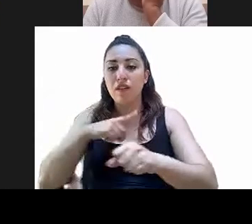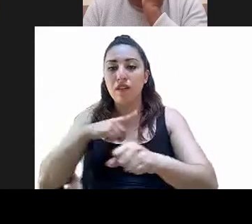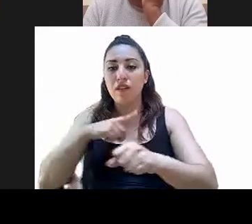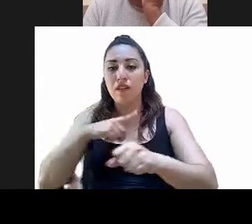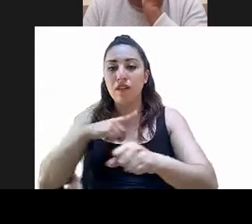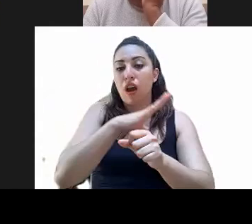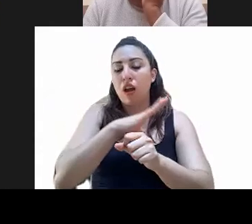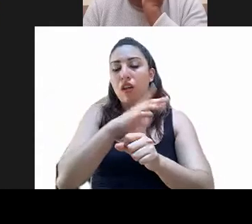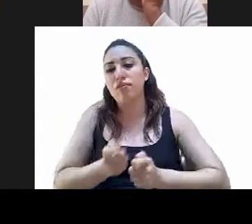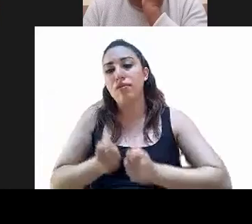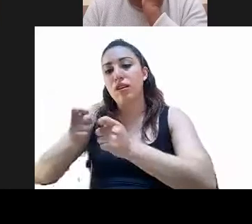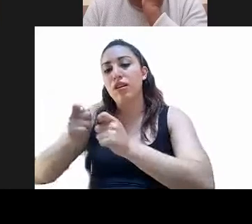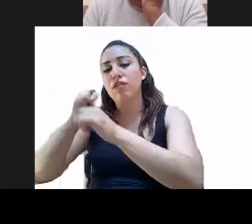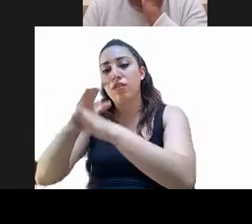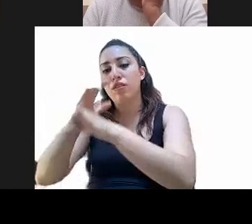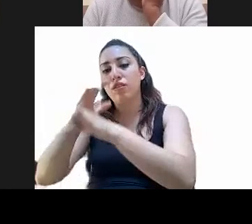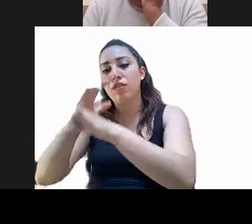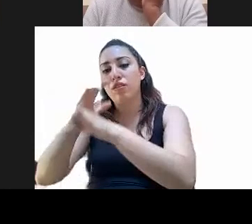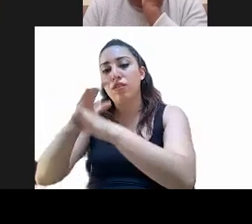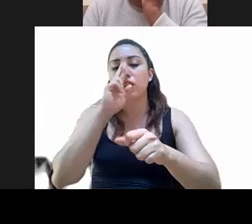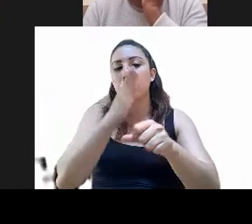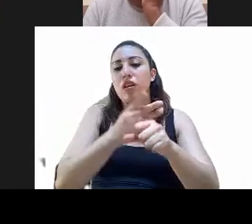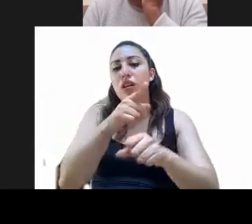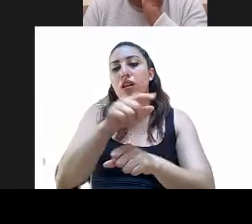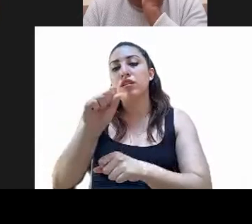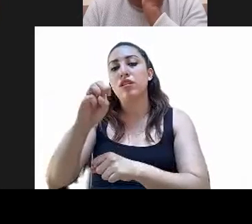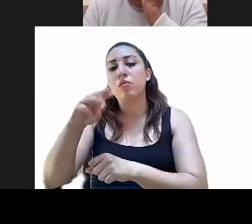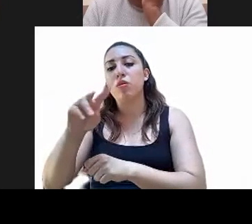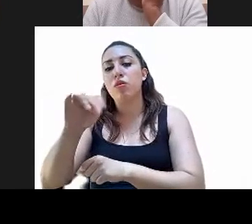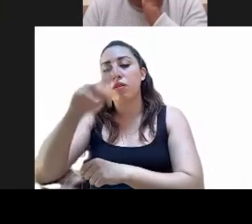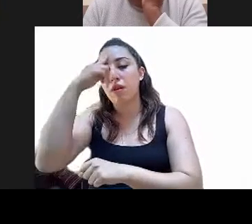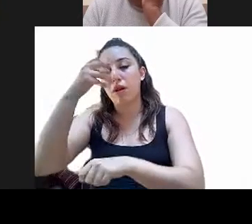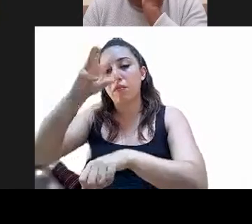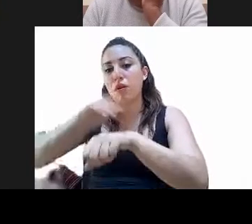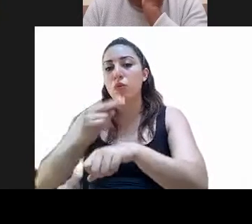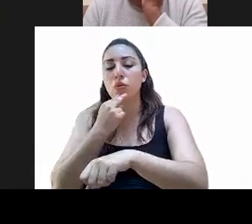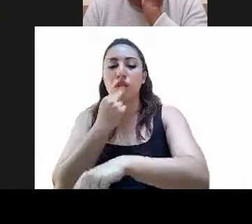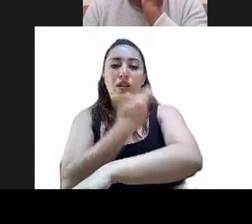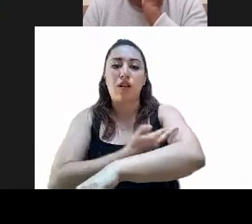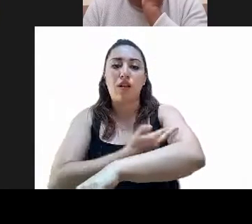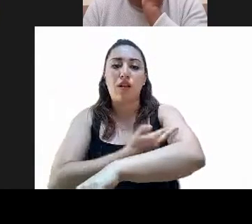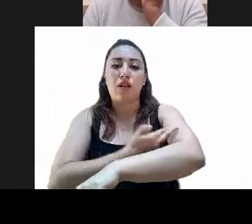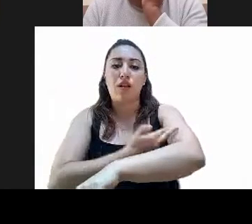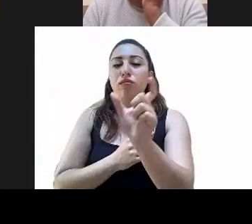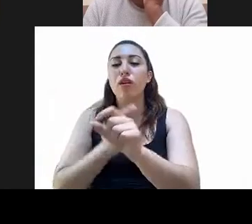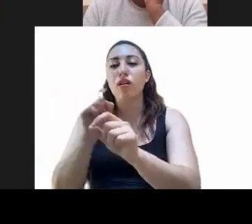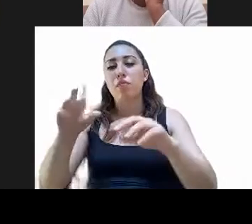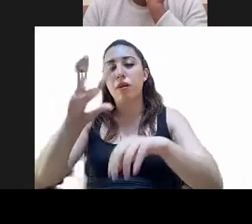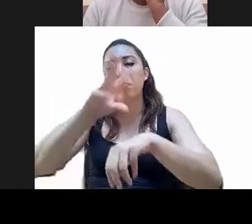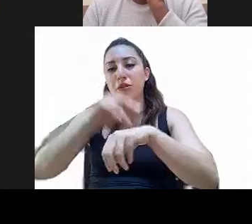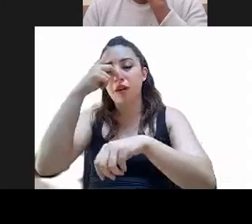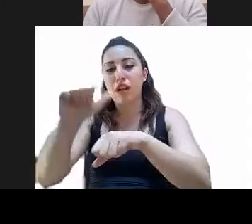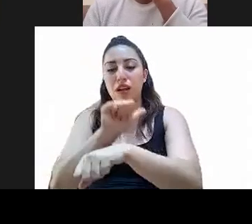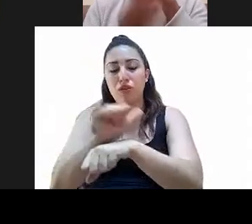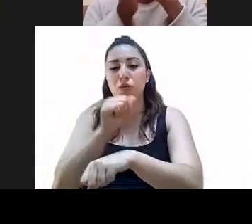Facultar a la CEMOVI para cancelar de forma definitiva la licencia de conducir en la primera ocasión que se determine que un conductor de